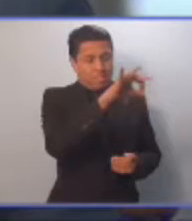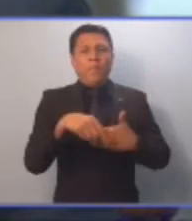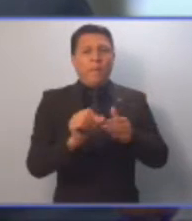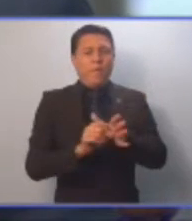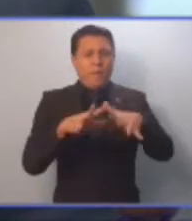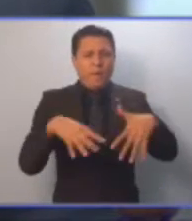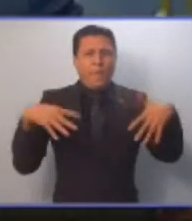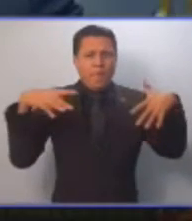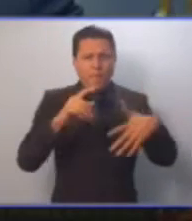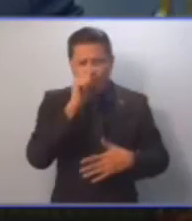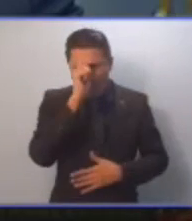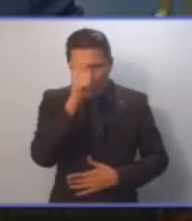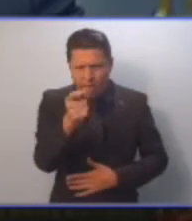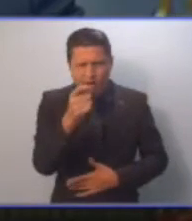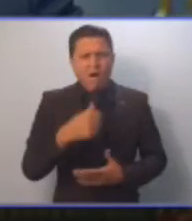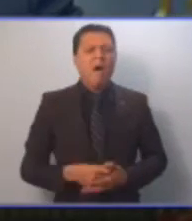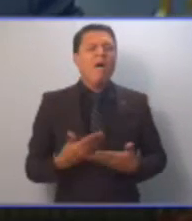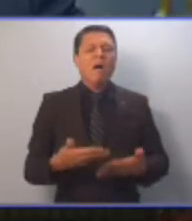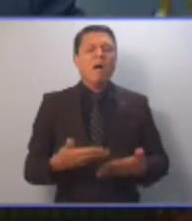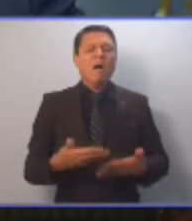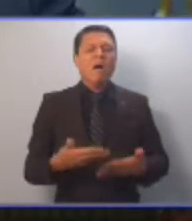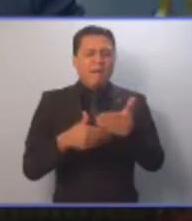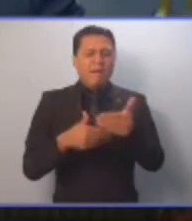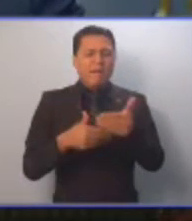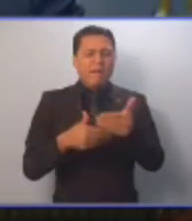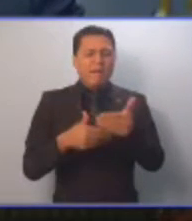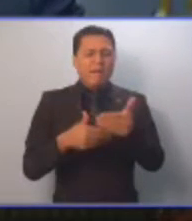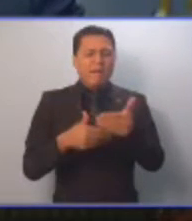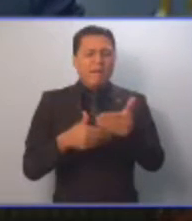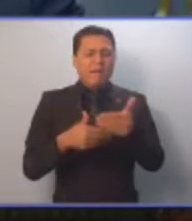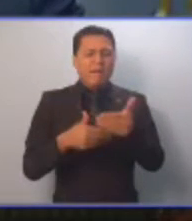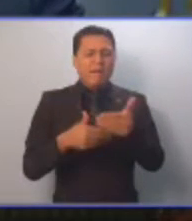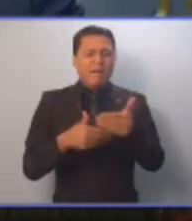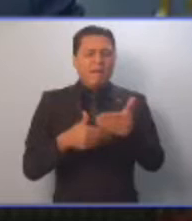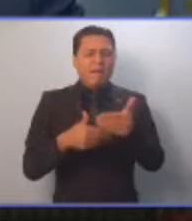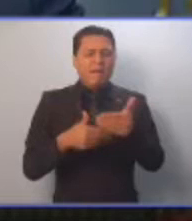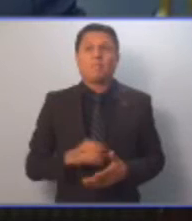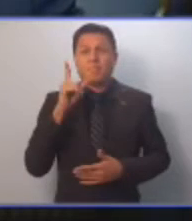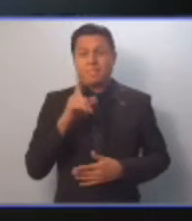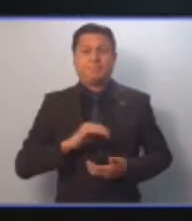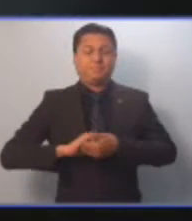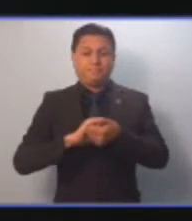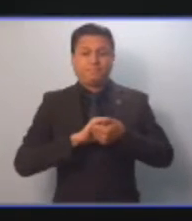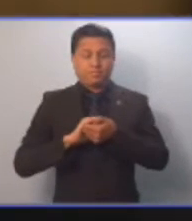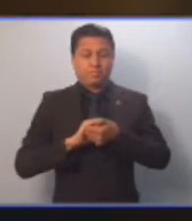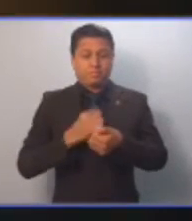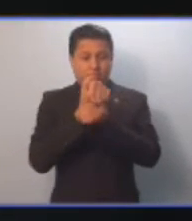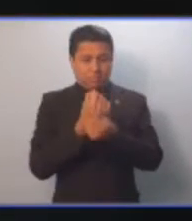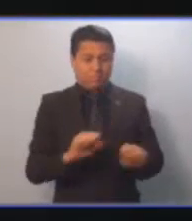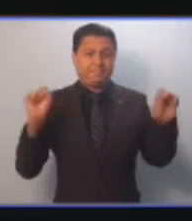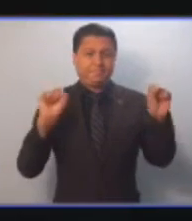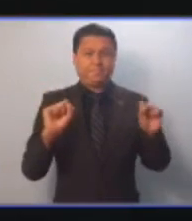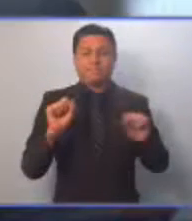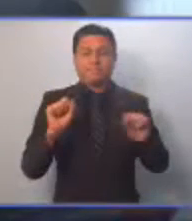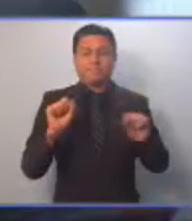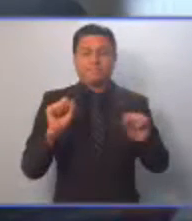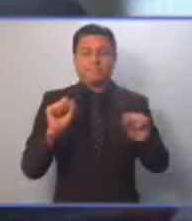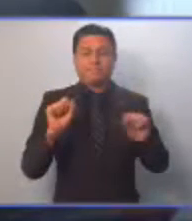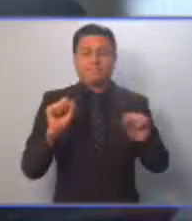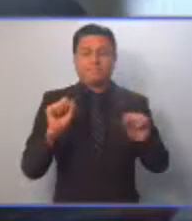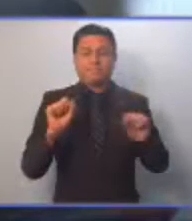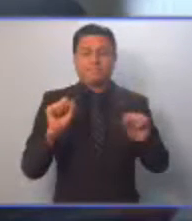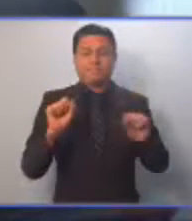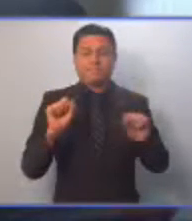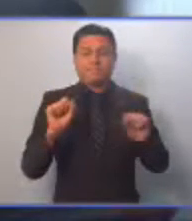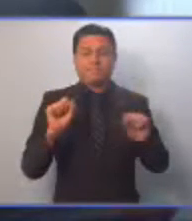del Honorable Pleno Legislativo para los efectos legales consiguientes, Dios, Unión, Libertad